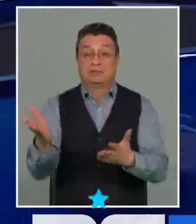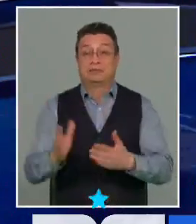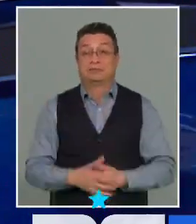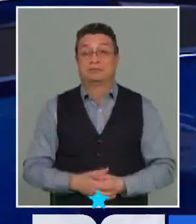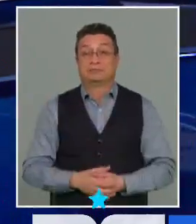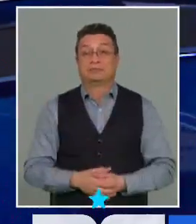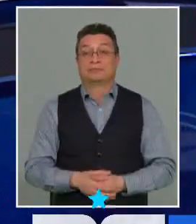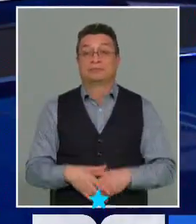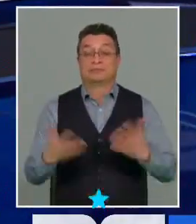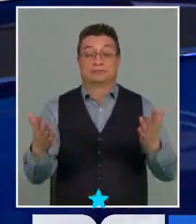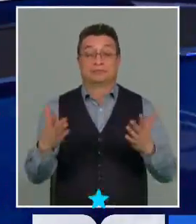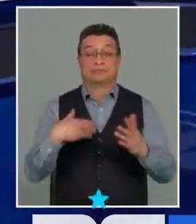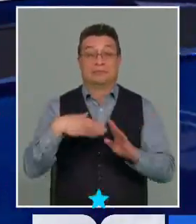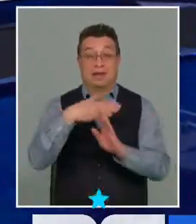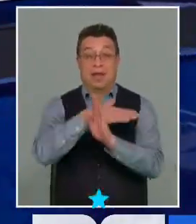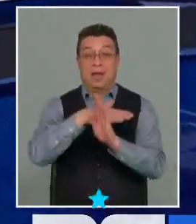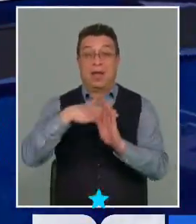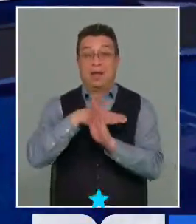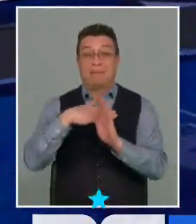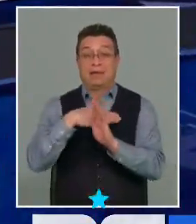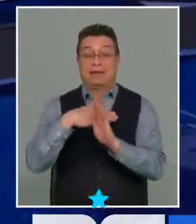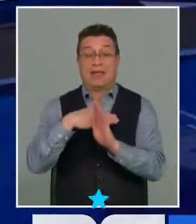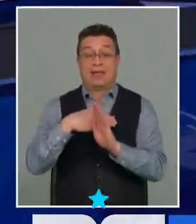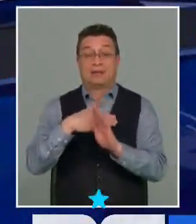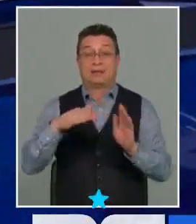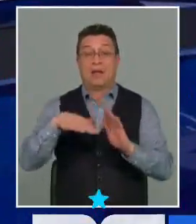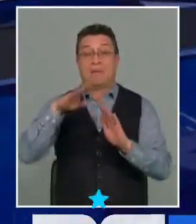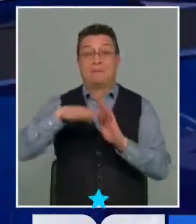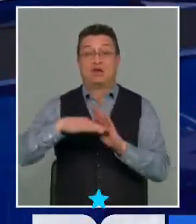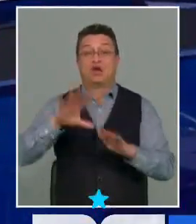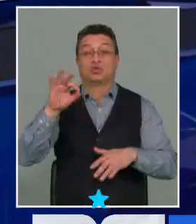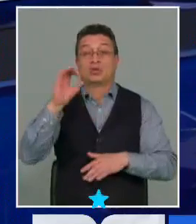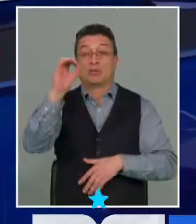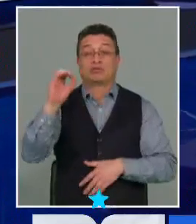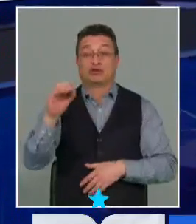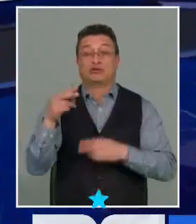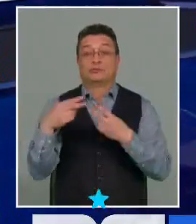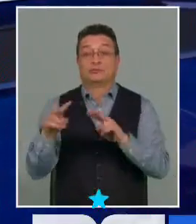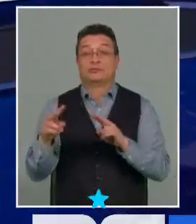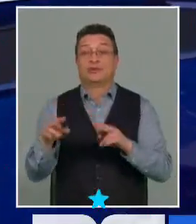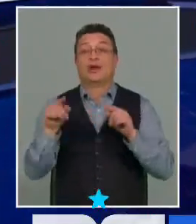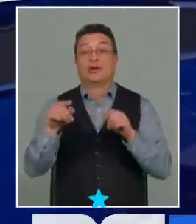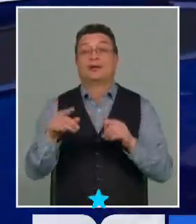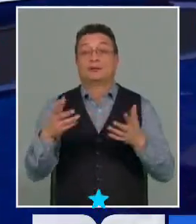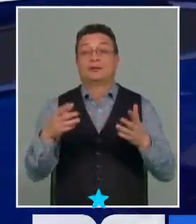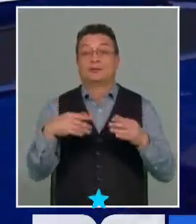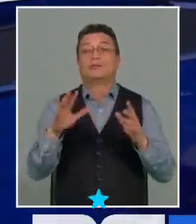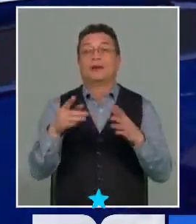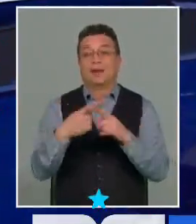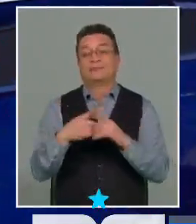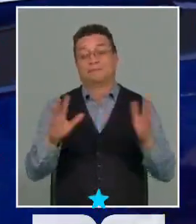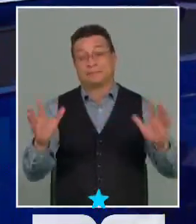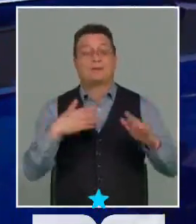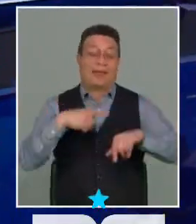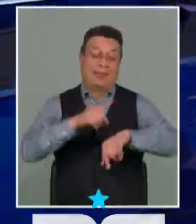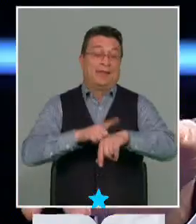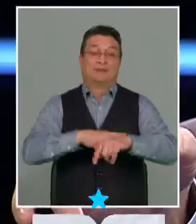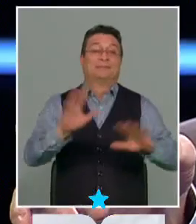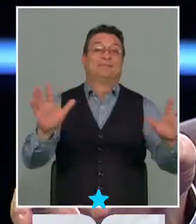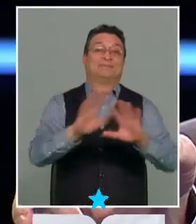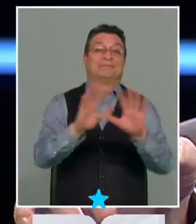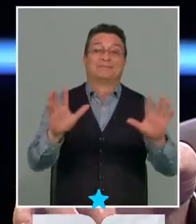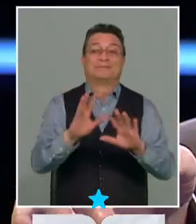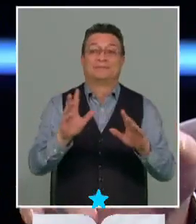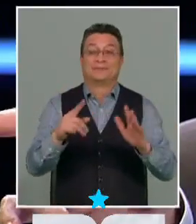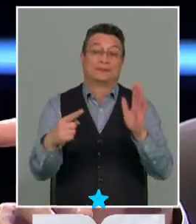la mitad es para a lo menos 50% para una instancia de elección no nos alcanzó el tiempo me